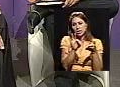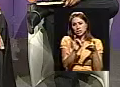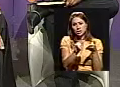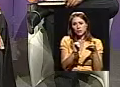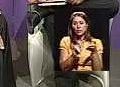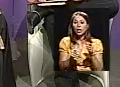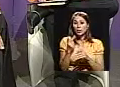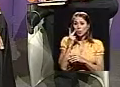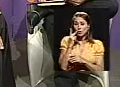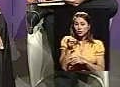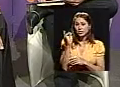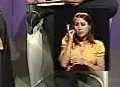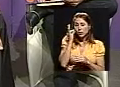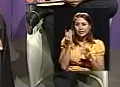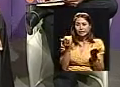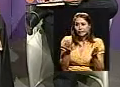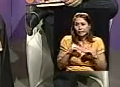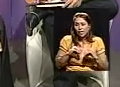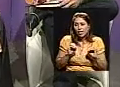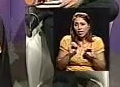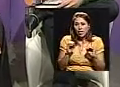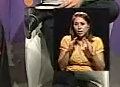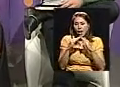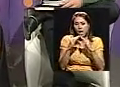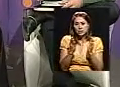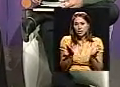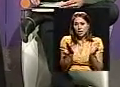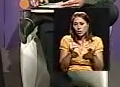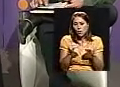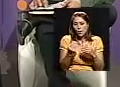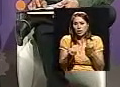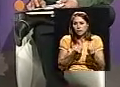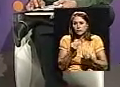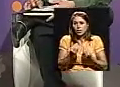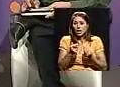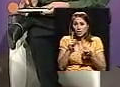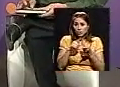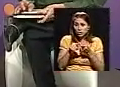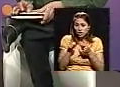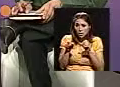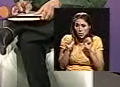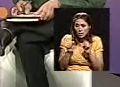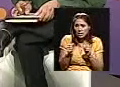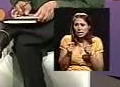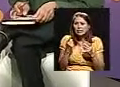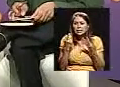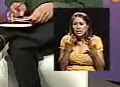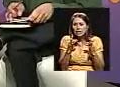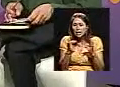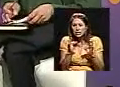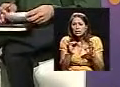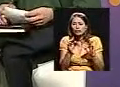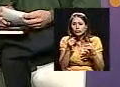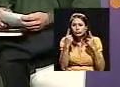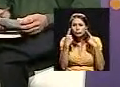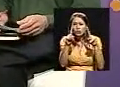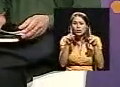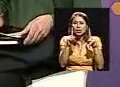ella prácticamente no tiene casa, no tiene un hogar, ¿ella calificaría dentro de las pensiones para vejez, invalidez y muerte?